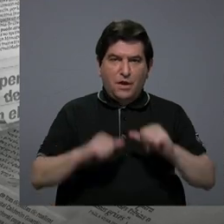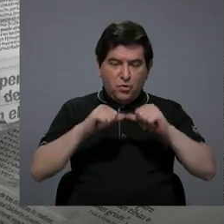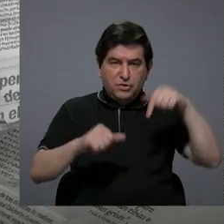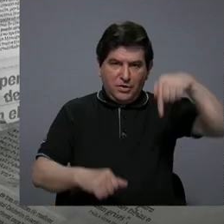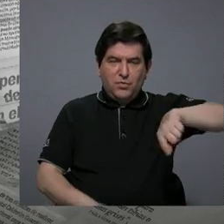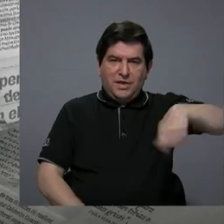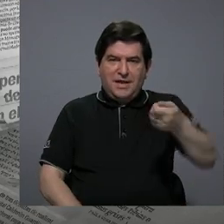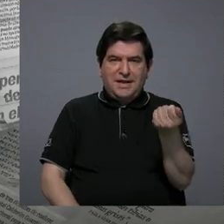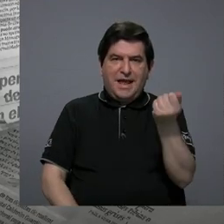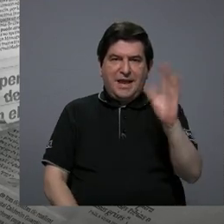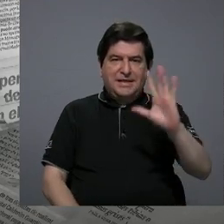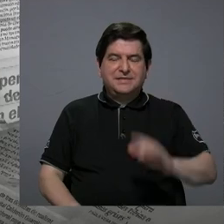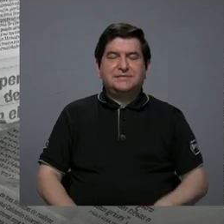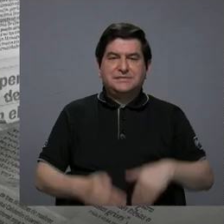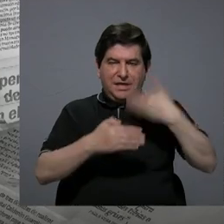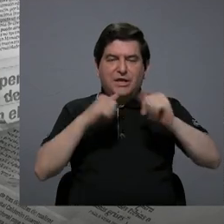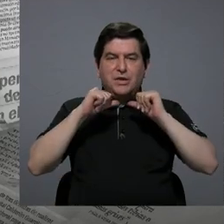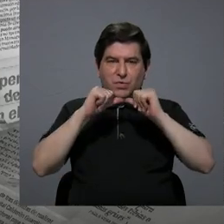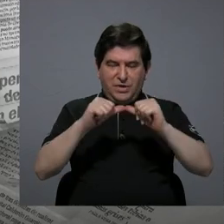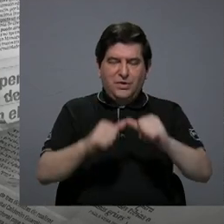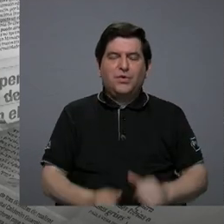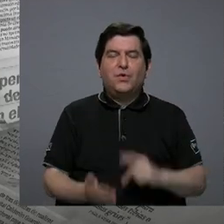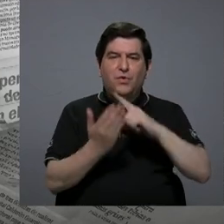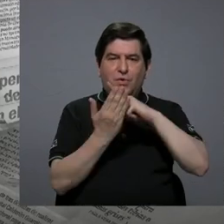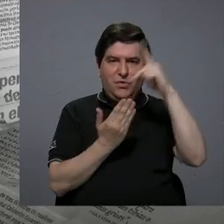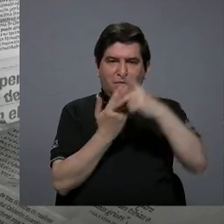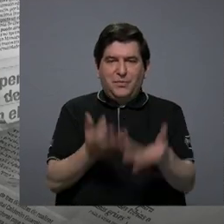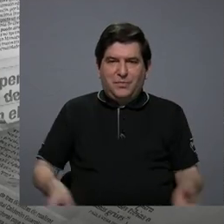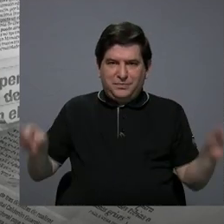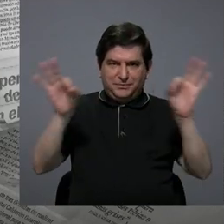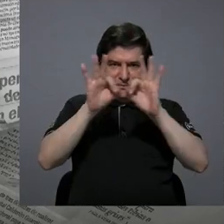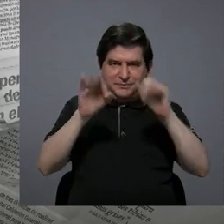UCR pero enseguida estamos con más de lo que importa.